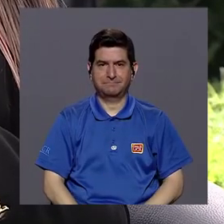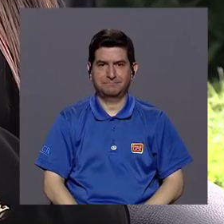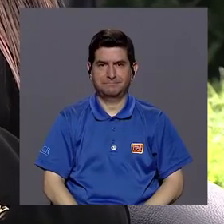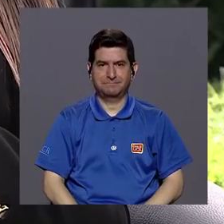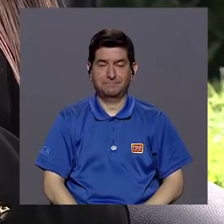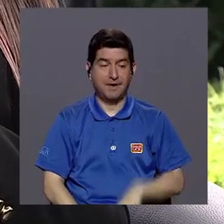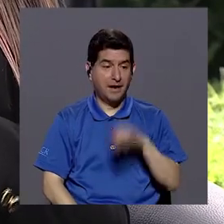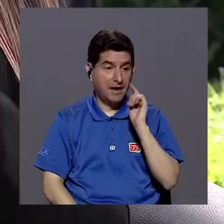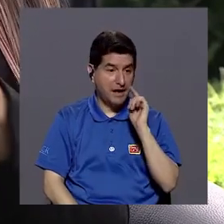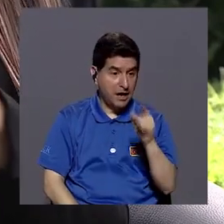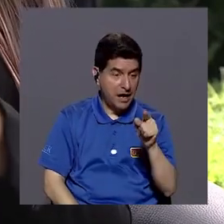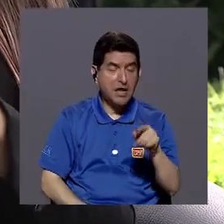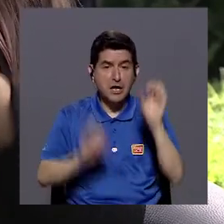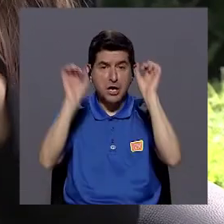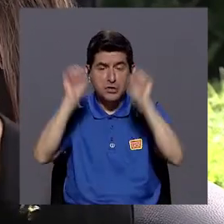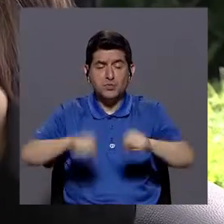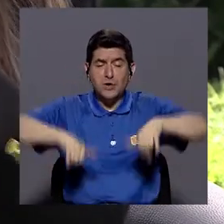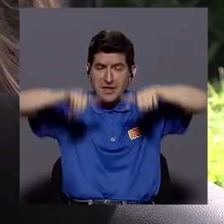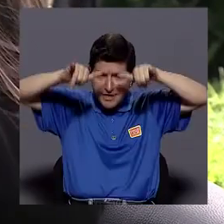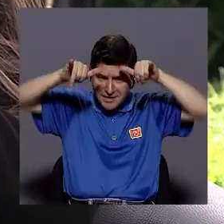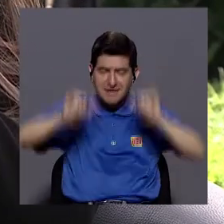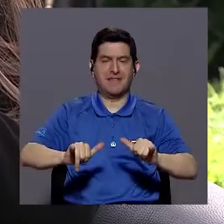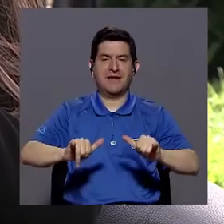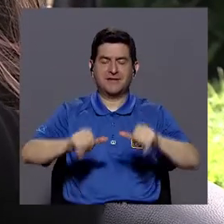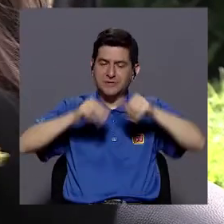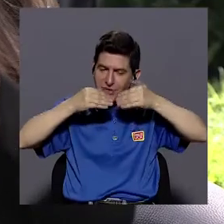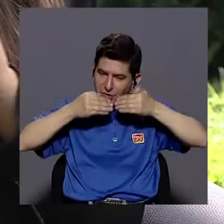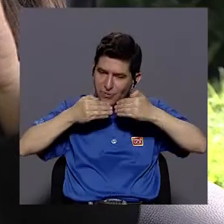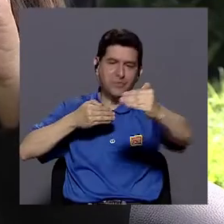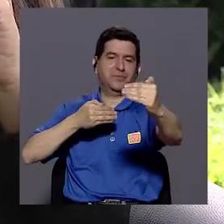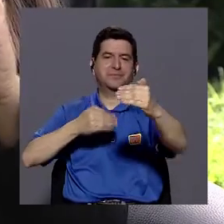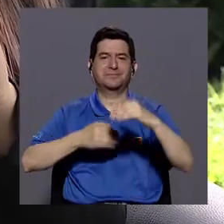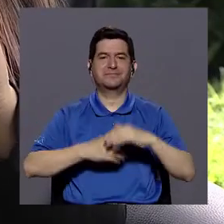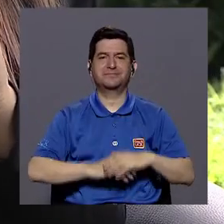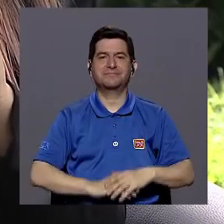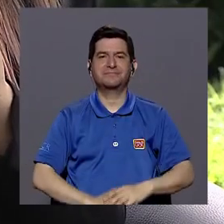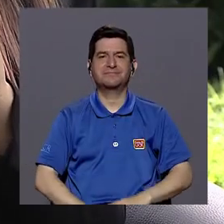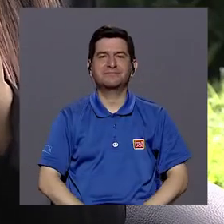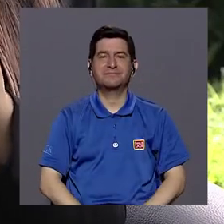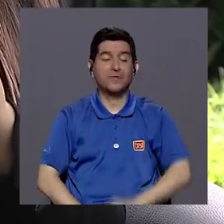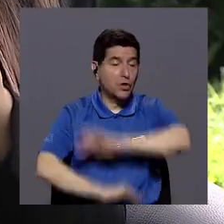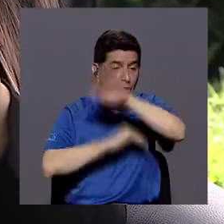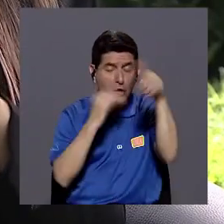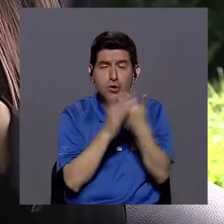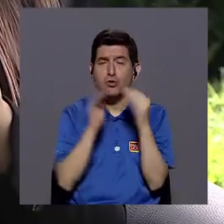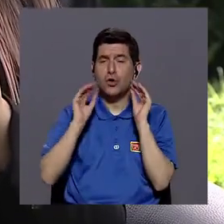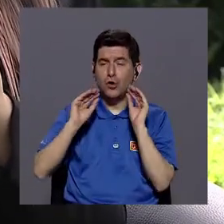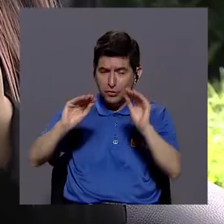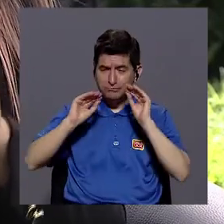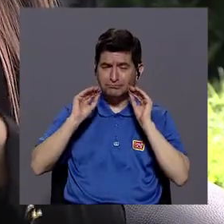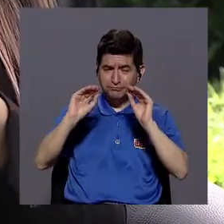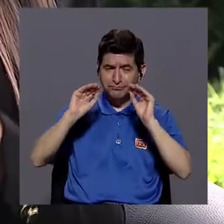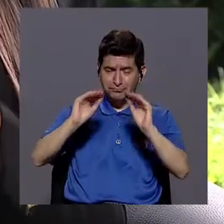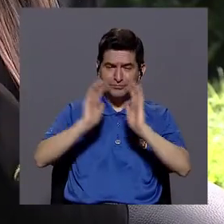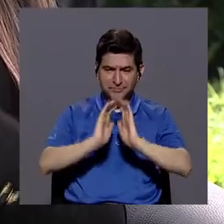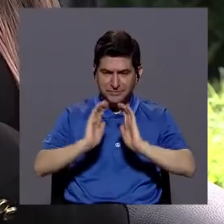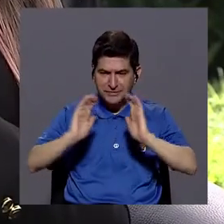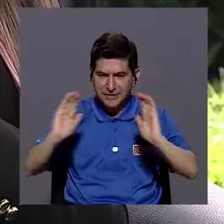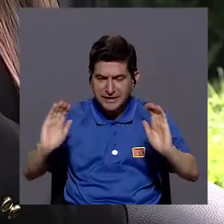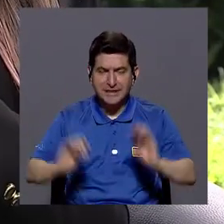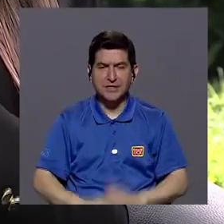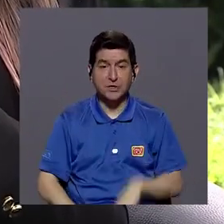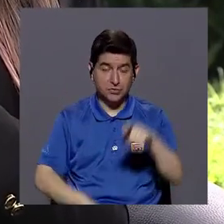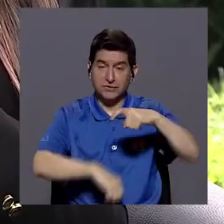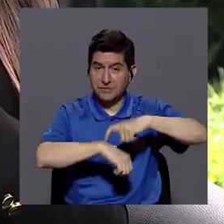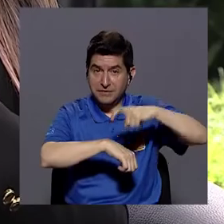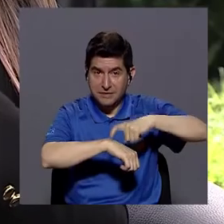van, por decirlo así, a quedar como ahí, ¿verdad? Entonces, todo lo que enseñemos al niño o a la niña